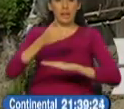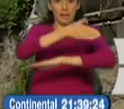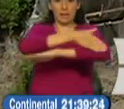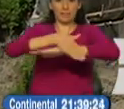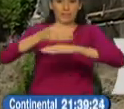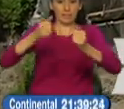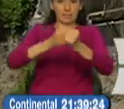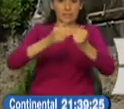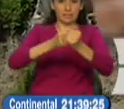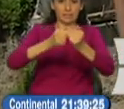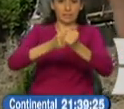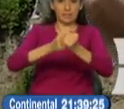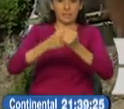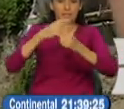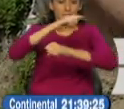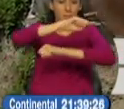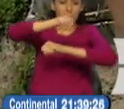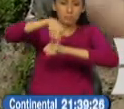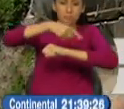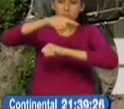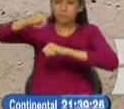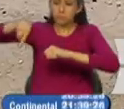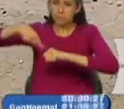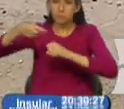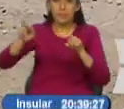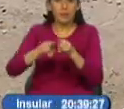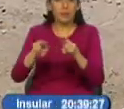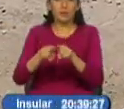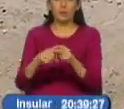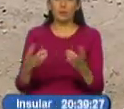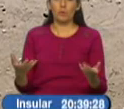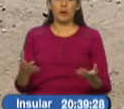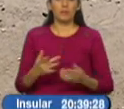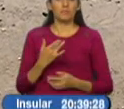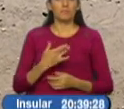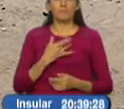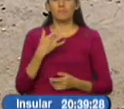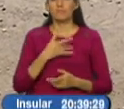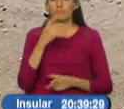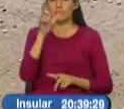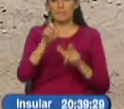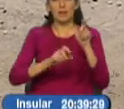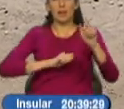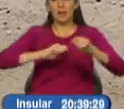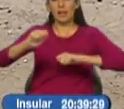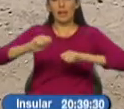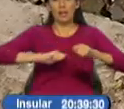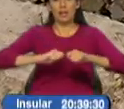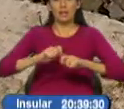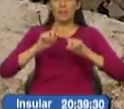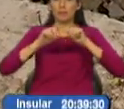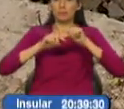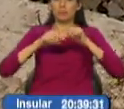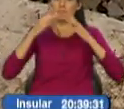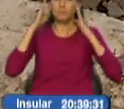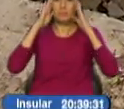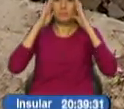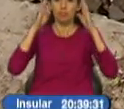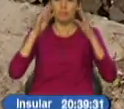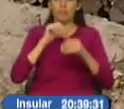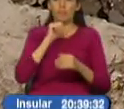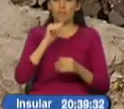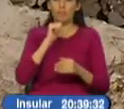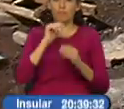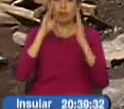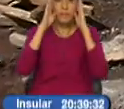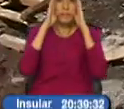tenemos que salir son baches y baches y baches El sentir de la ciudadanía es que la actual administración tiene muchos pendientes en cuanto a mantenimiento vial y